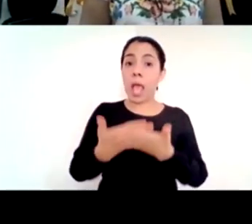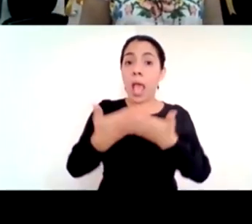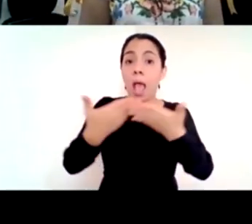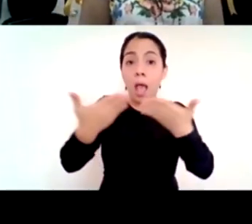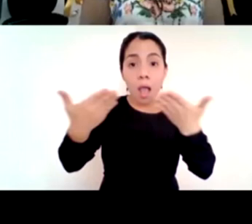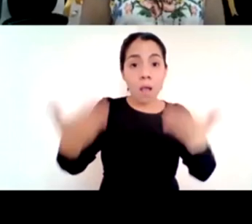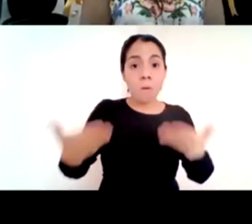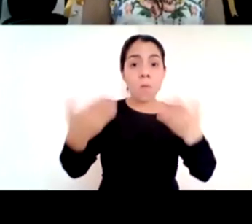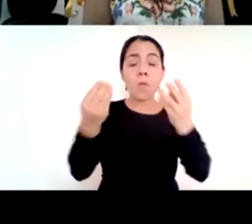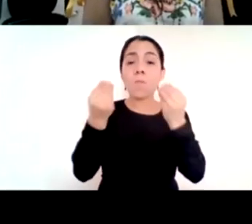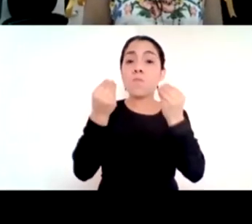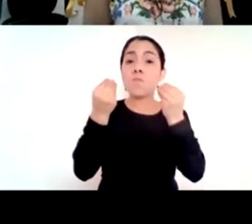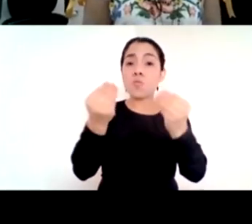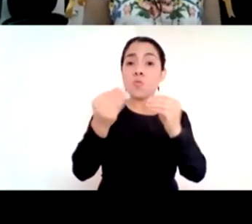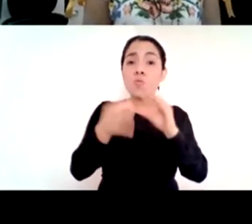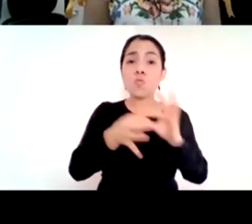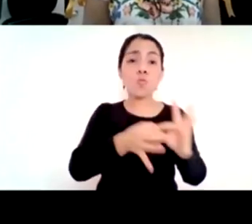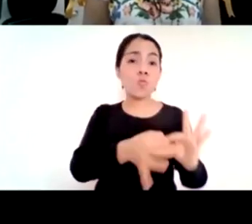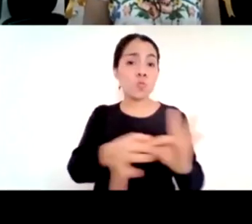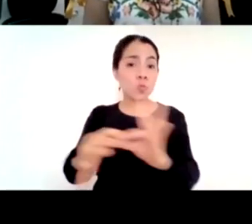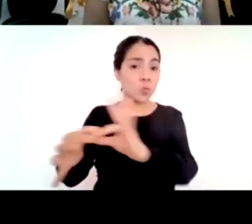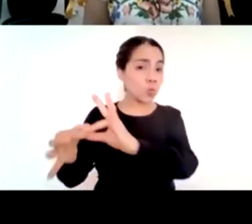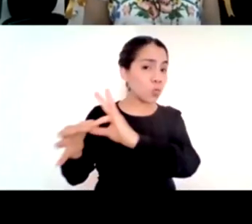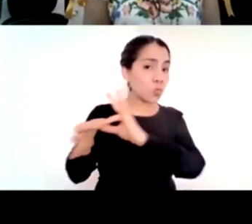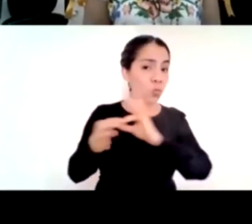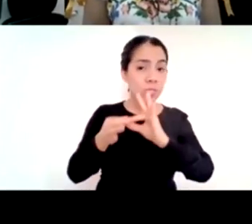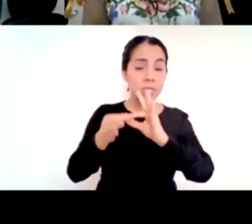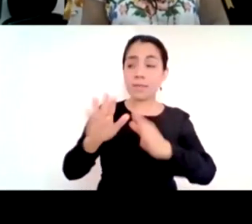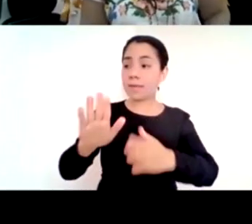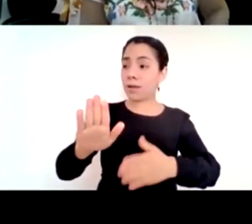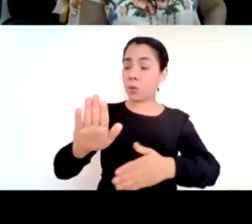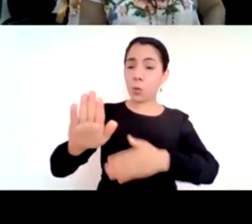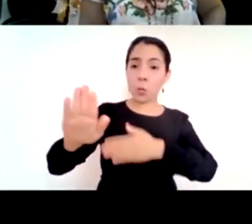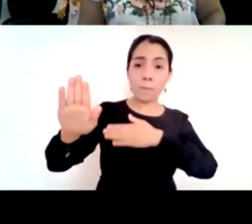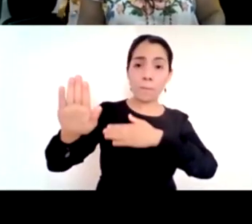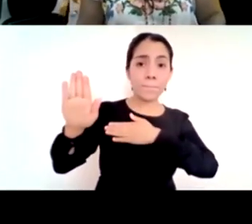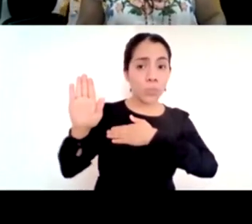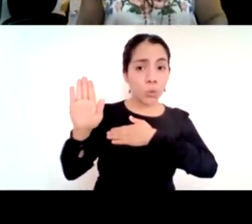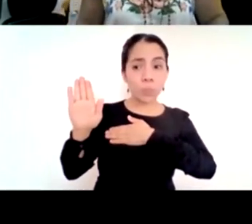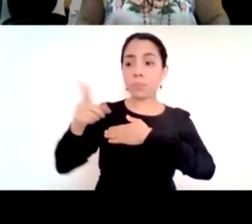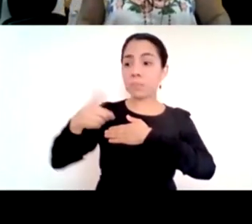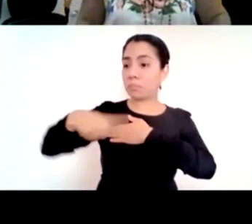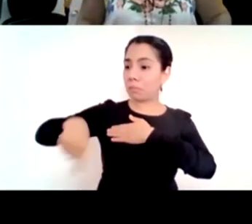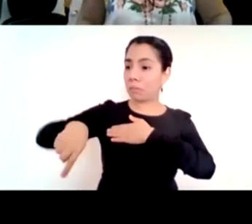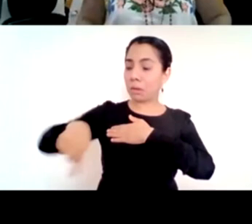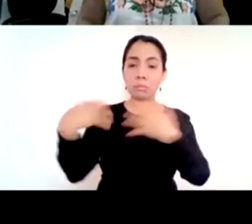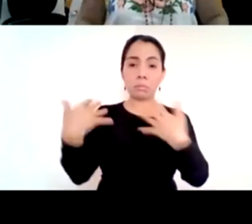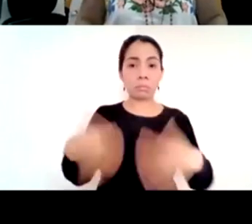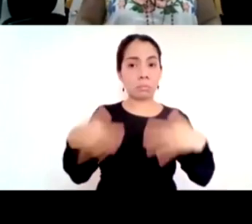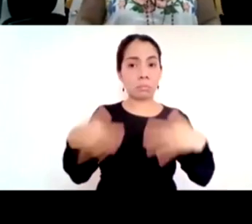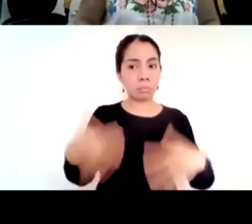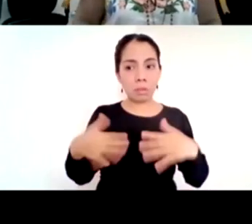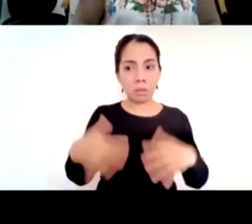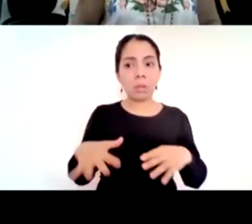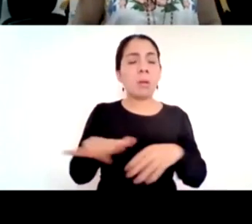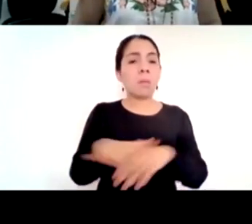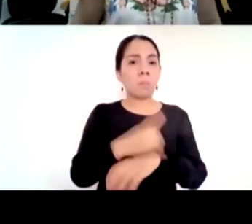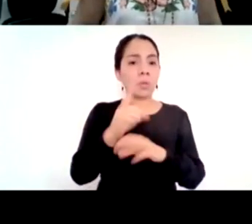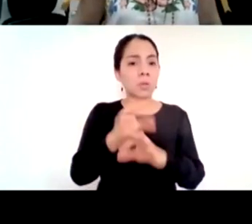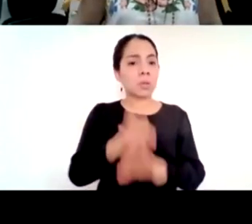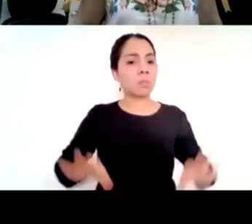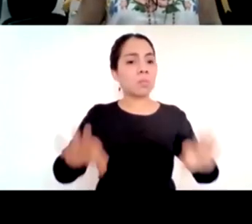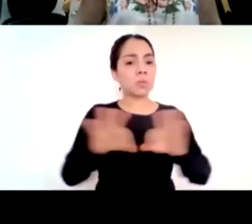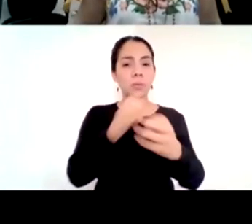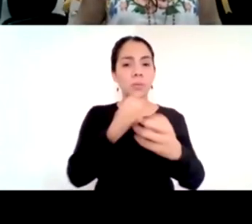en este momento y también con un compromiso tremendo con la educación y con algo que entendemos todos que es más grande que